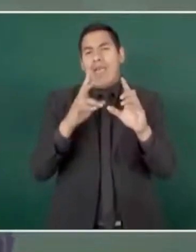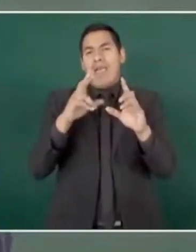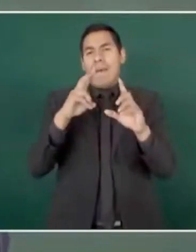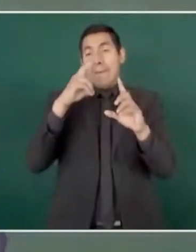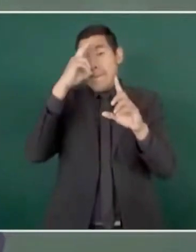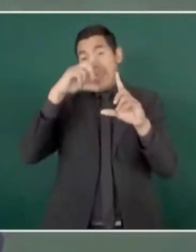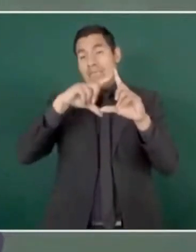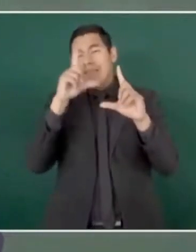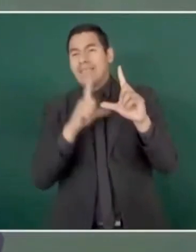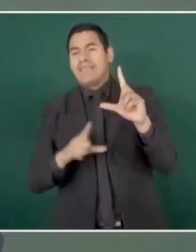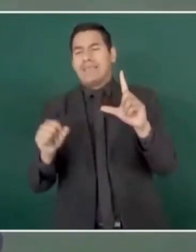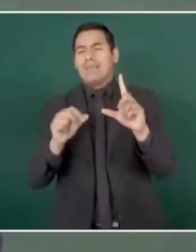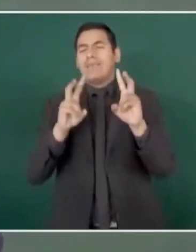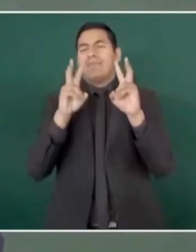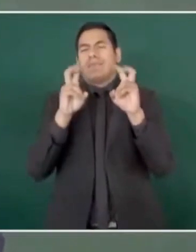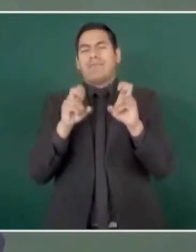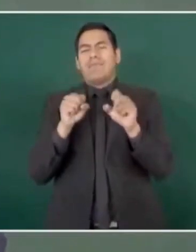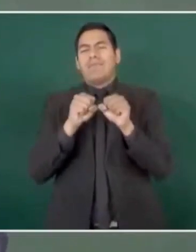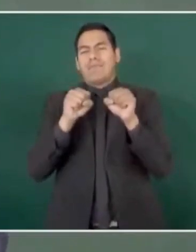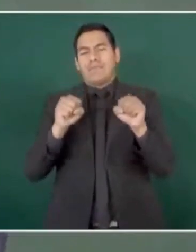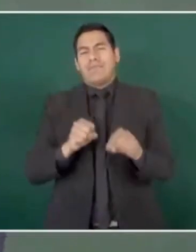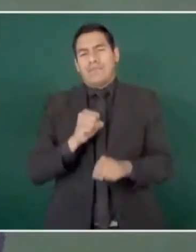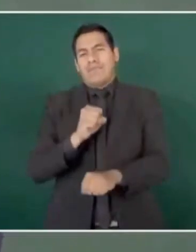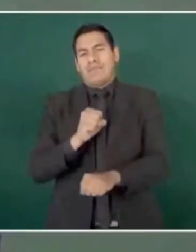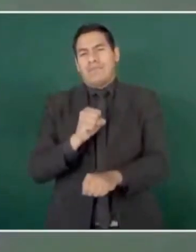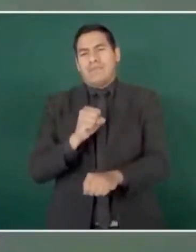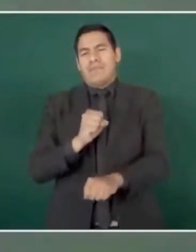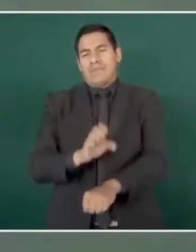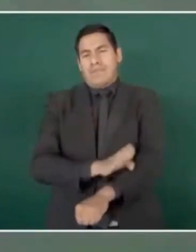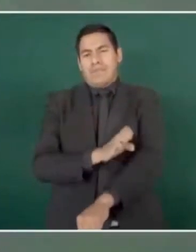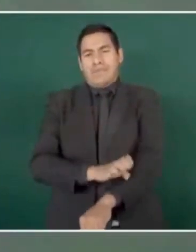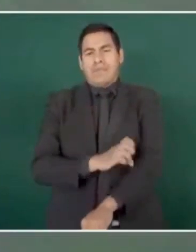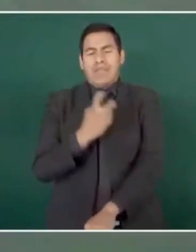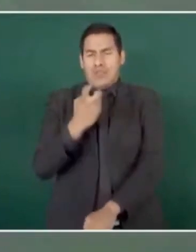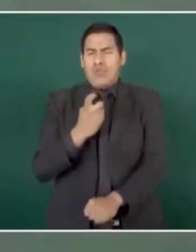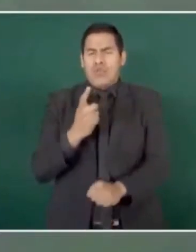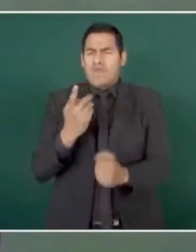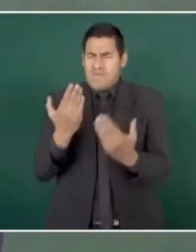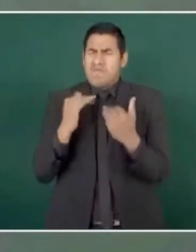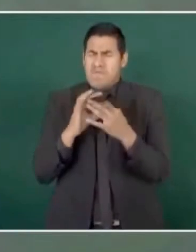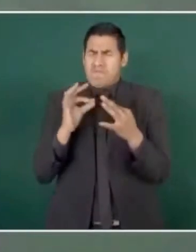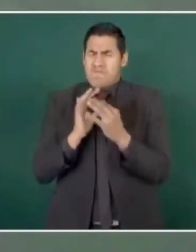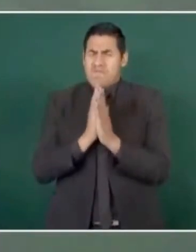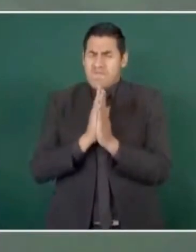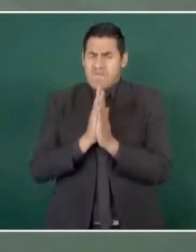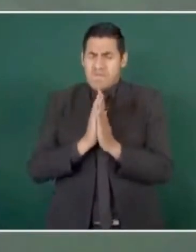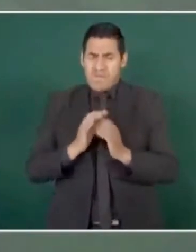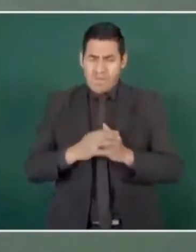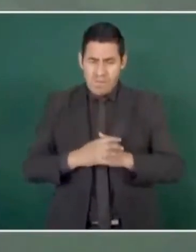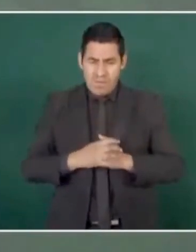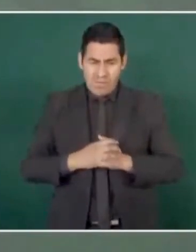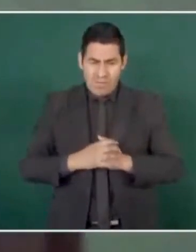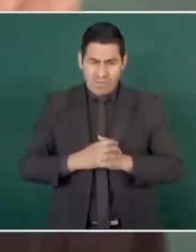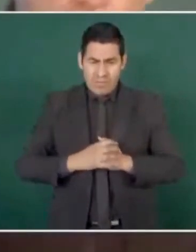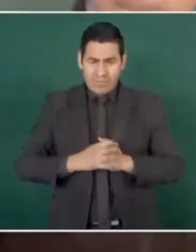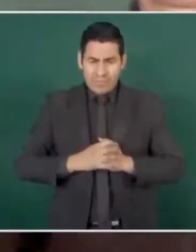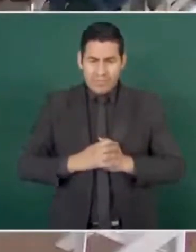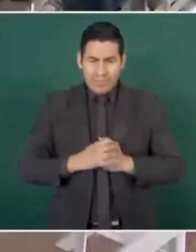¿Qué nos puede decir primero sobre eso? Bueno, señor presidente, ese es un hecho histórico,